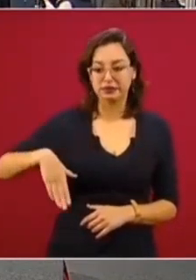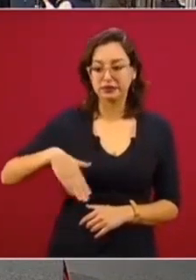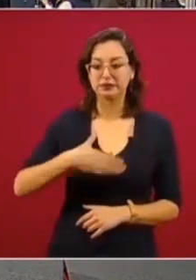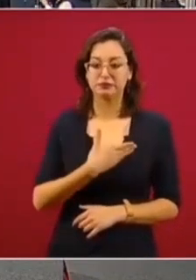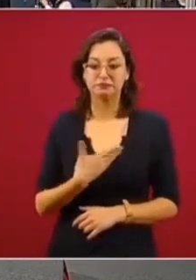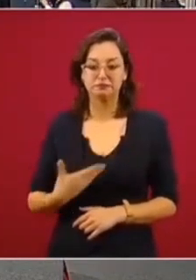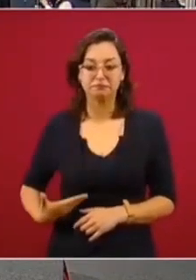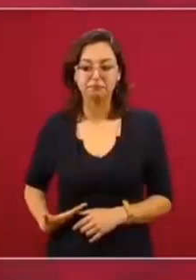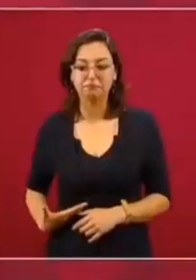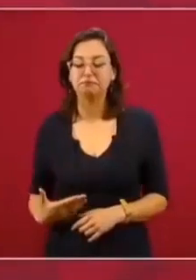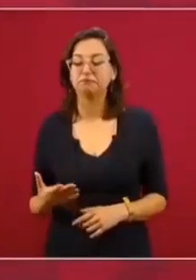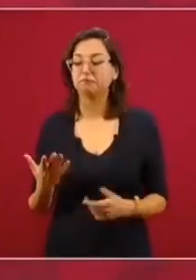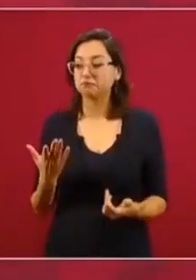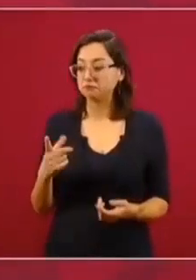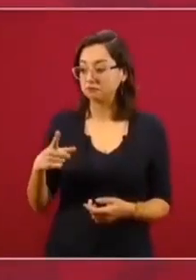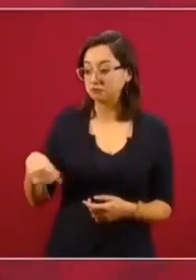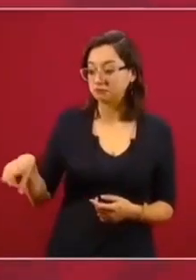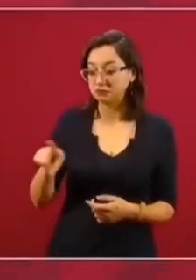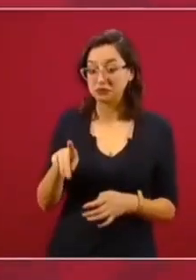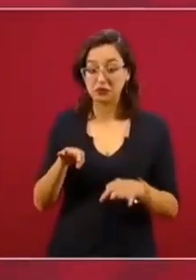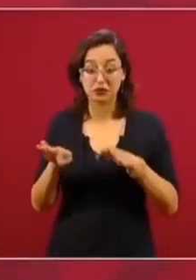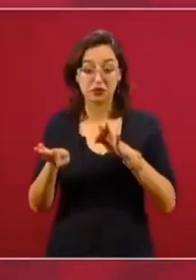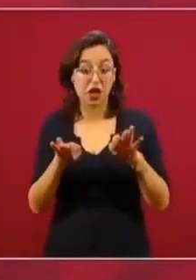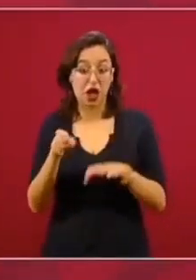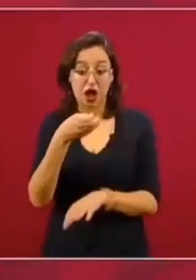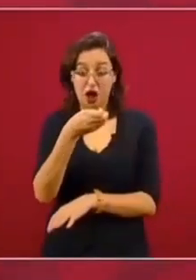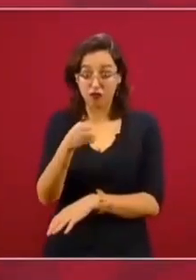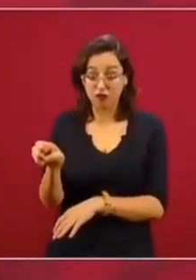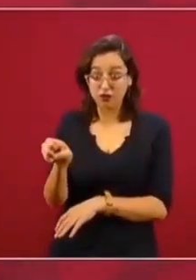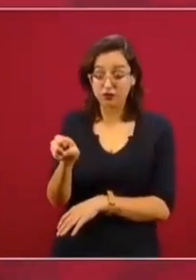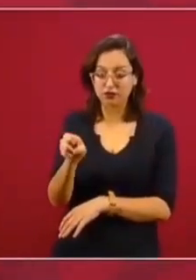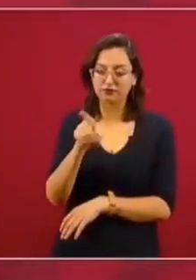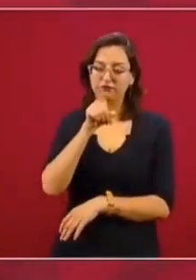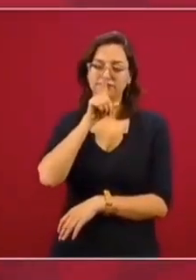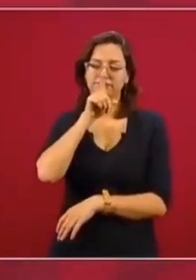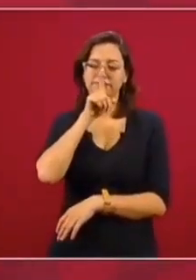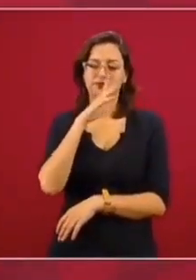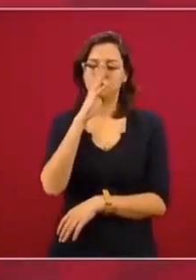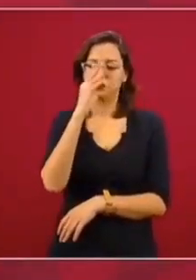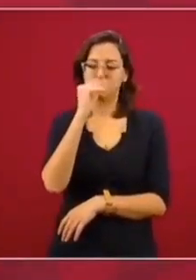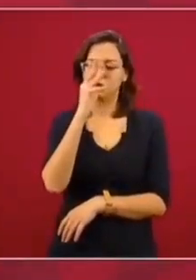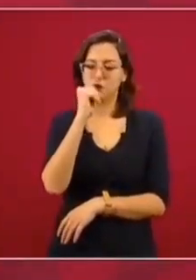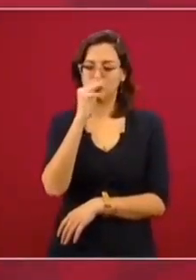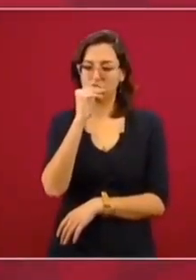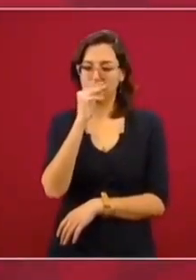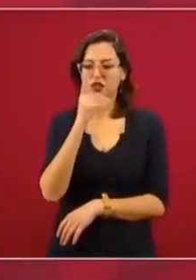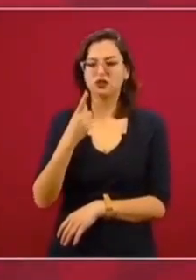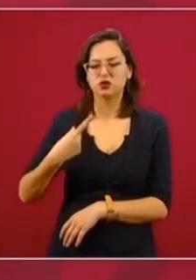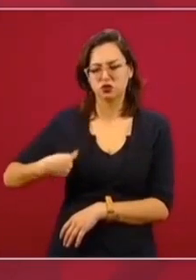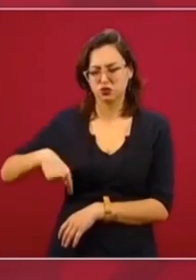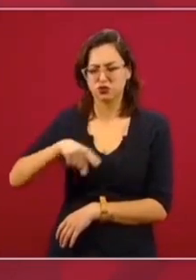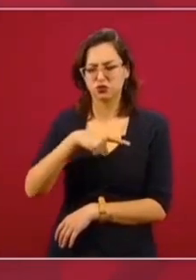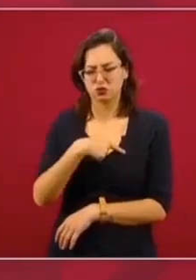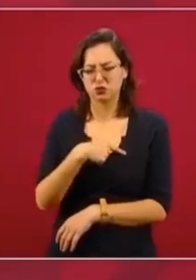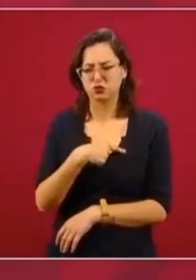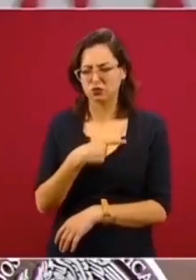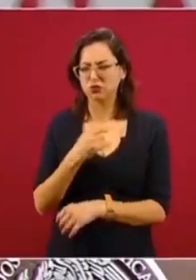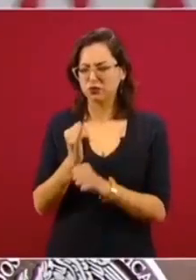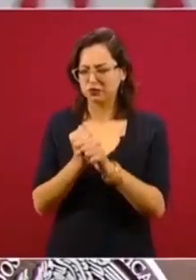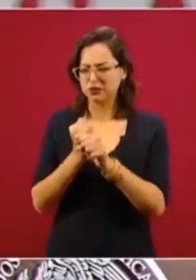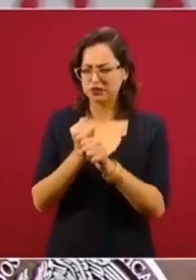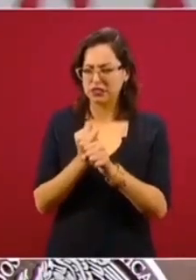nadie puede estar obligado a trabajar en contra de su voluntad. Vamos a revisar el caso de